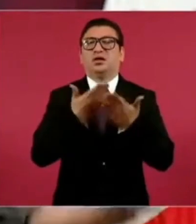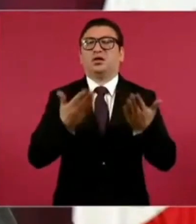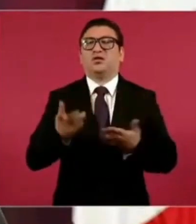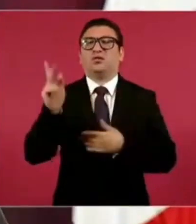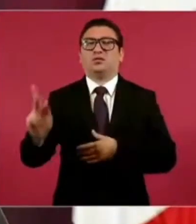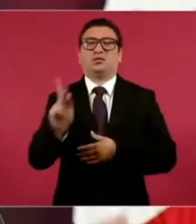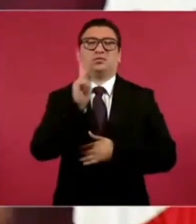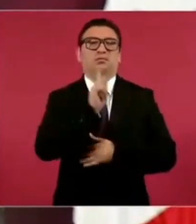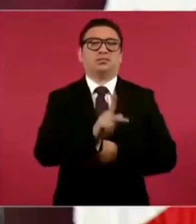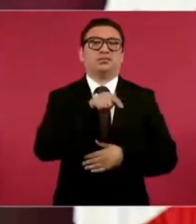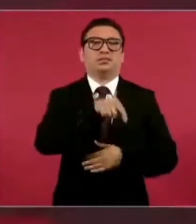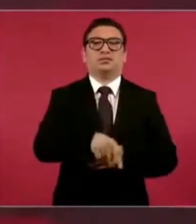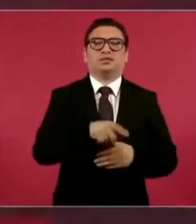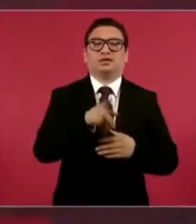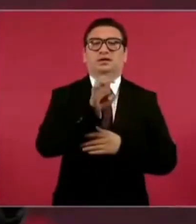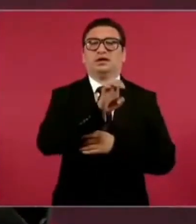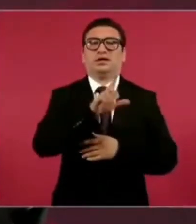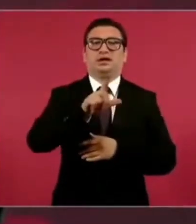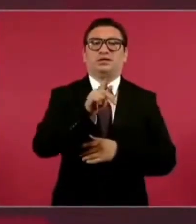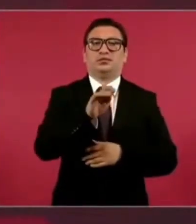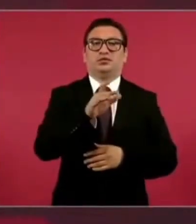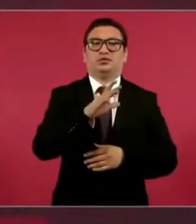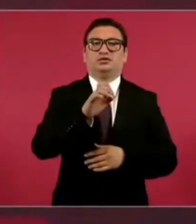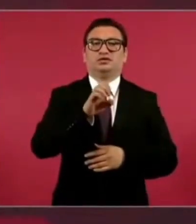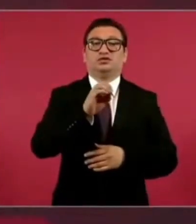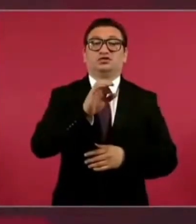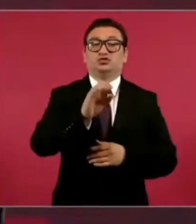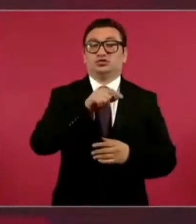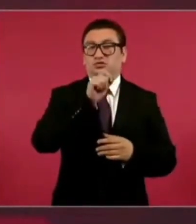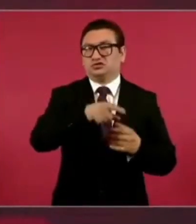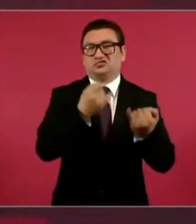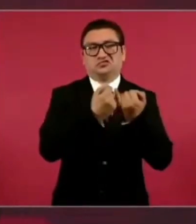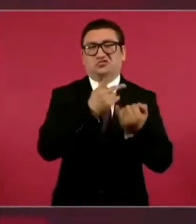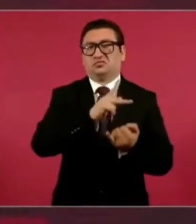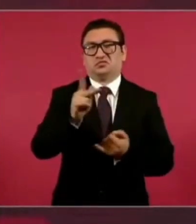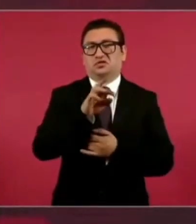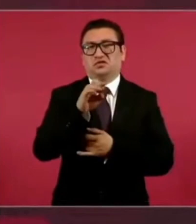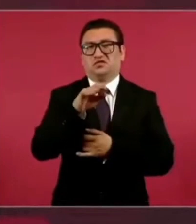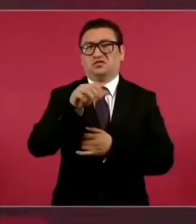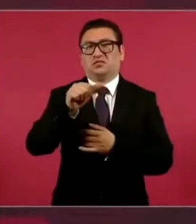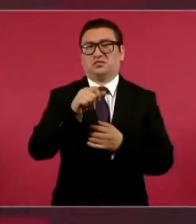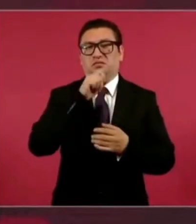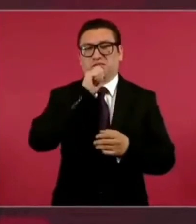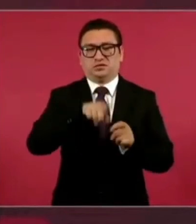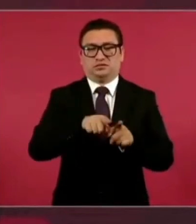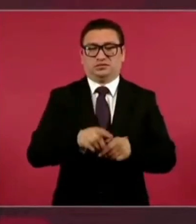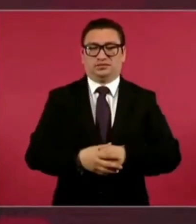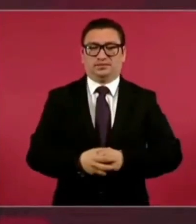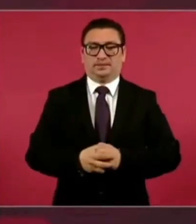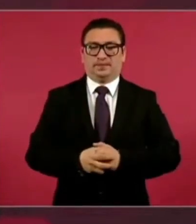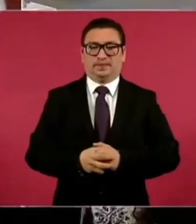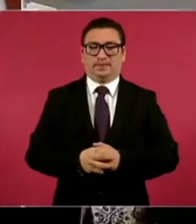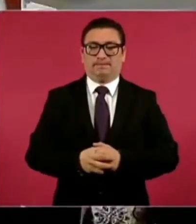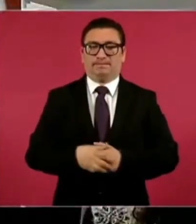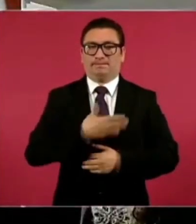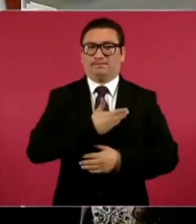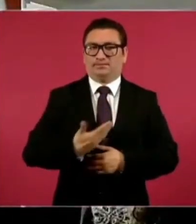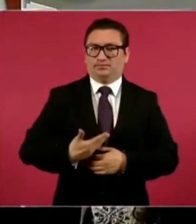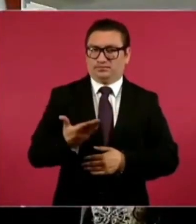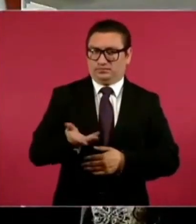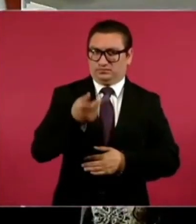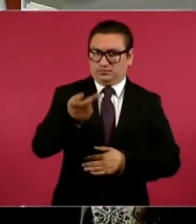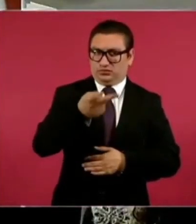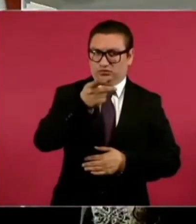ya está igual que el Reforma. Presidente, sólo cuando se haga la investigación